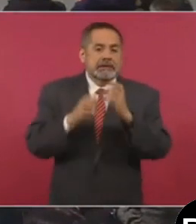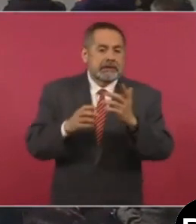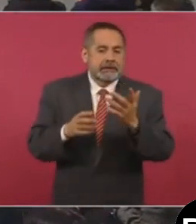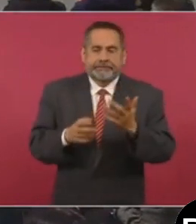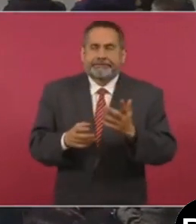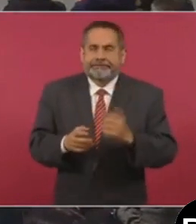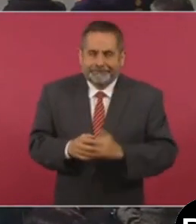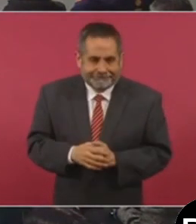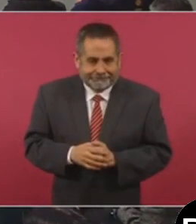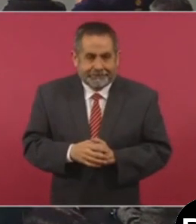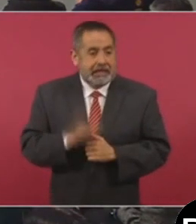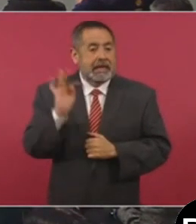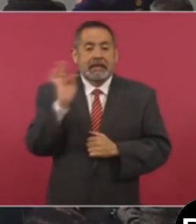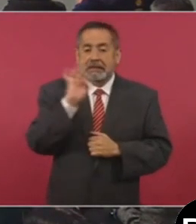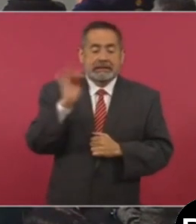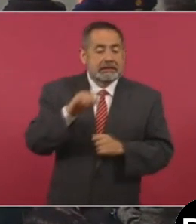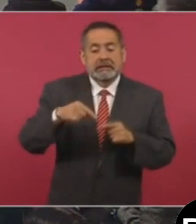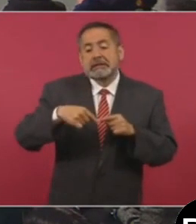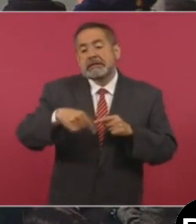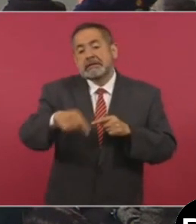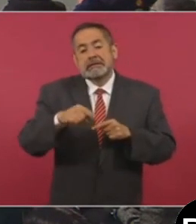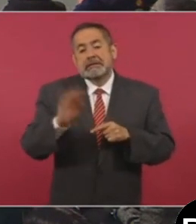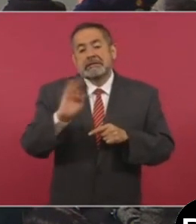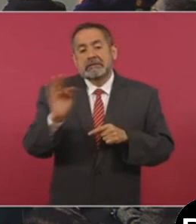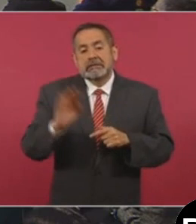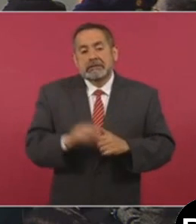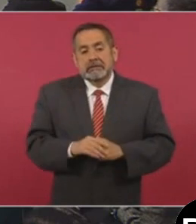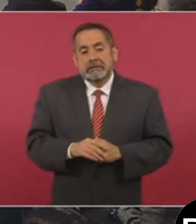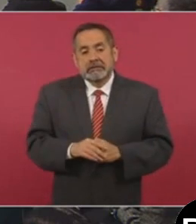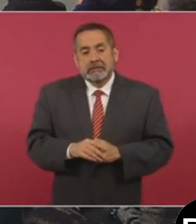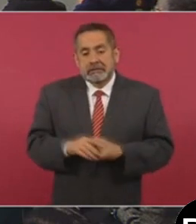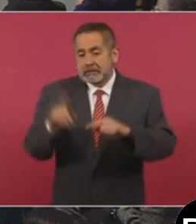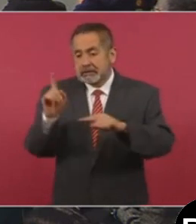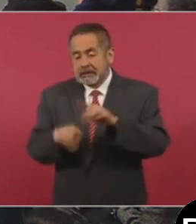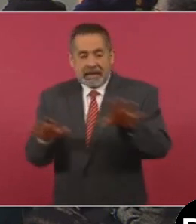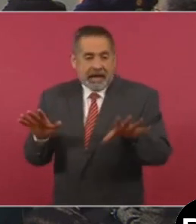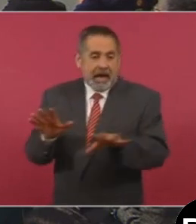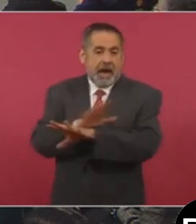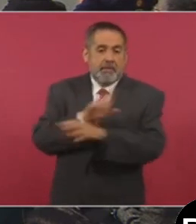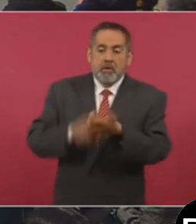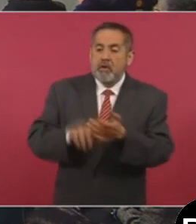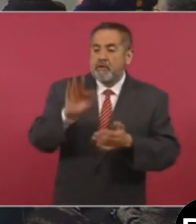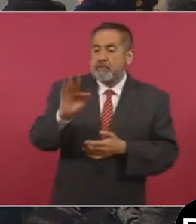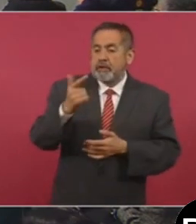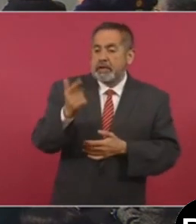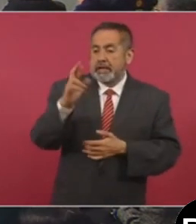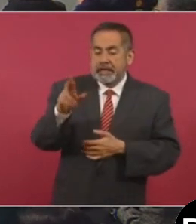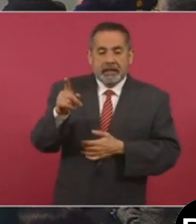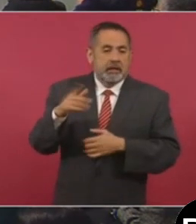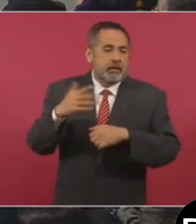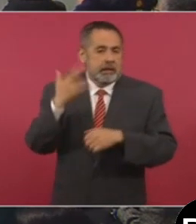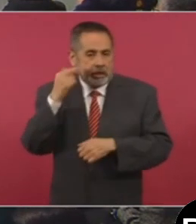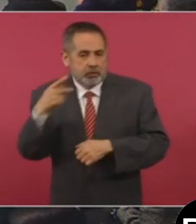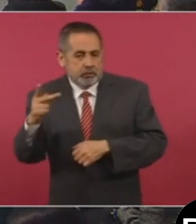por la posible remoción del fiscal general de la República, por